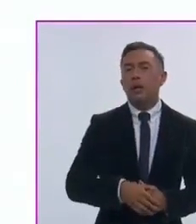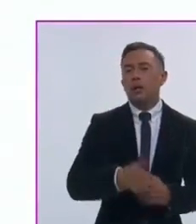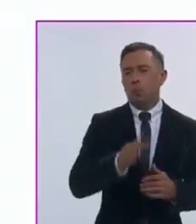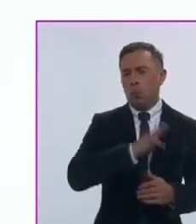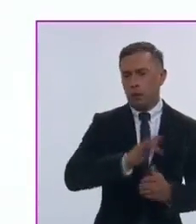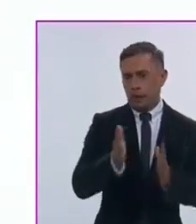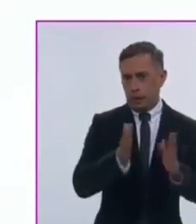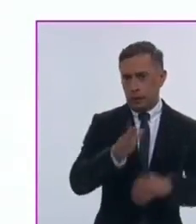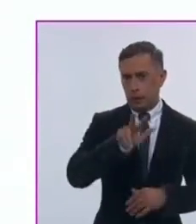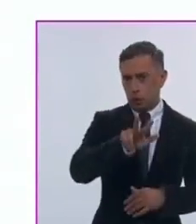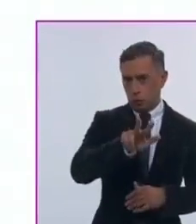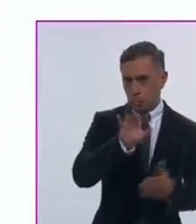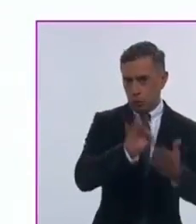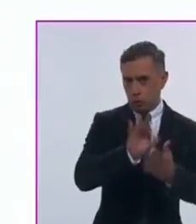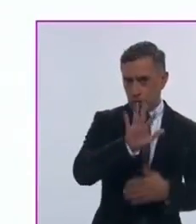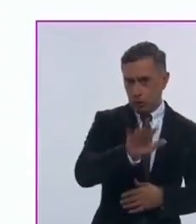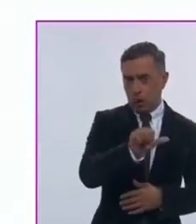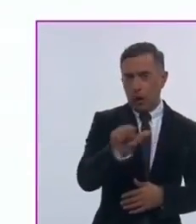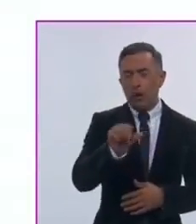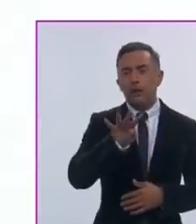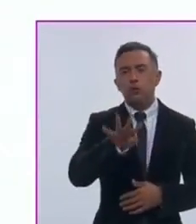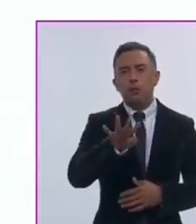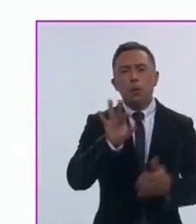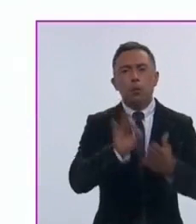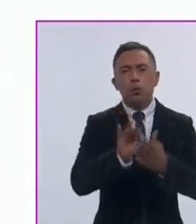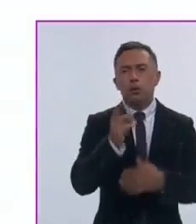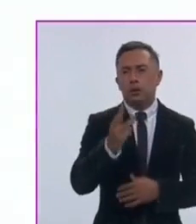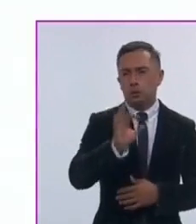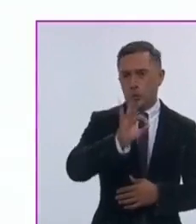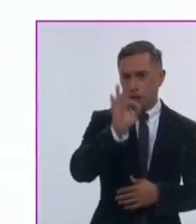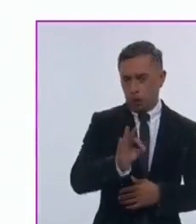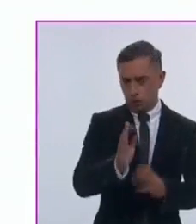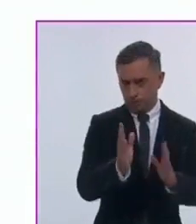.5 y 19.3 por ciento.